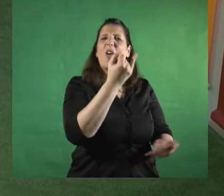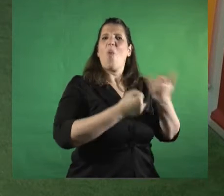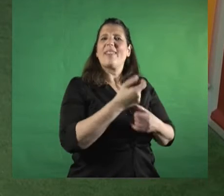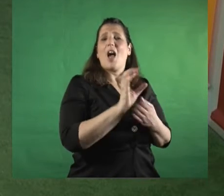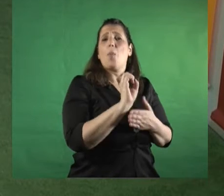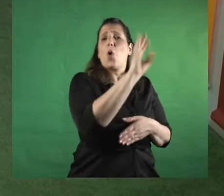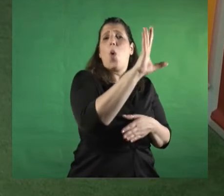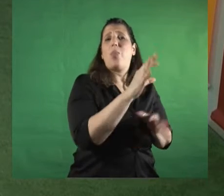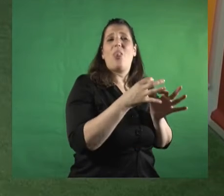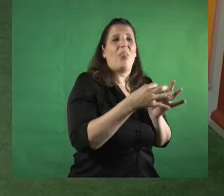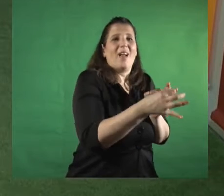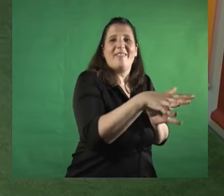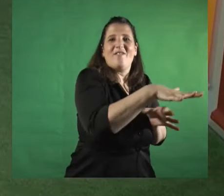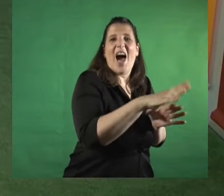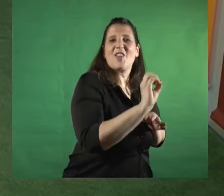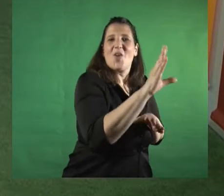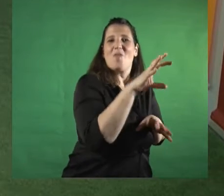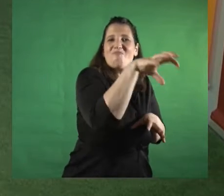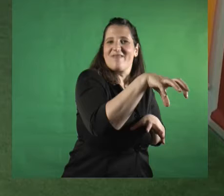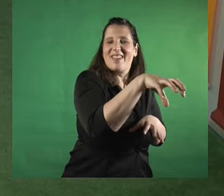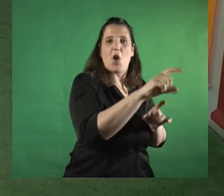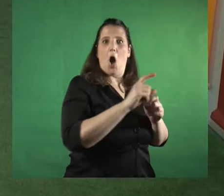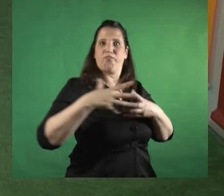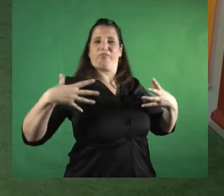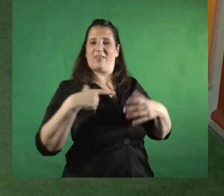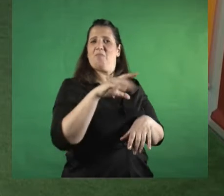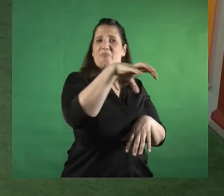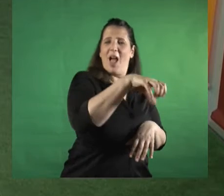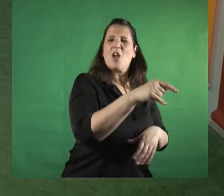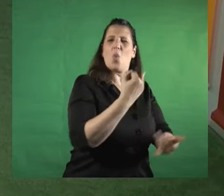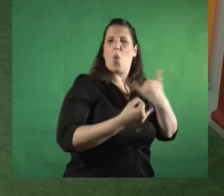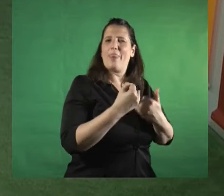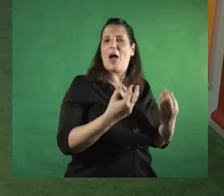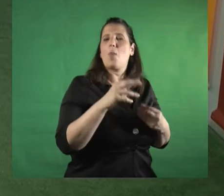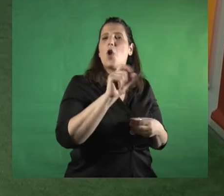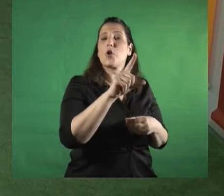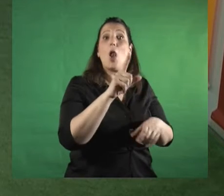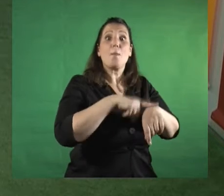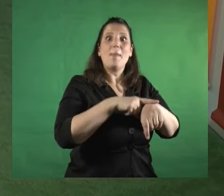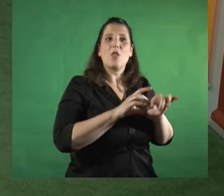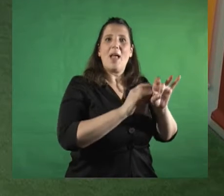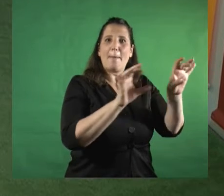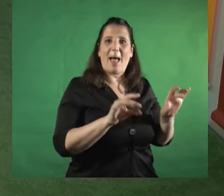y cuál fue específicamente el rol de los clubes de barrio durante toda la pandemia lo vemos